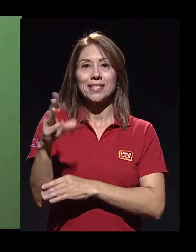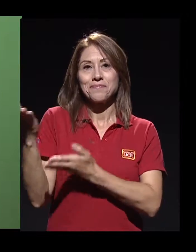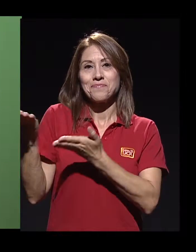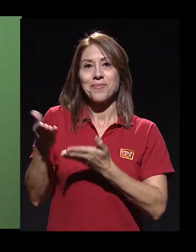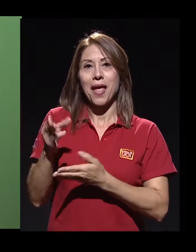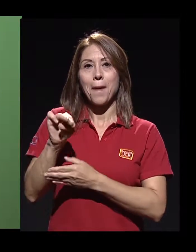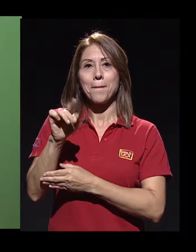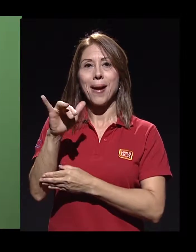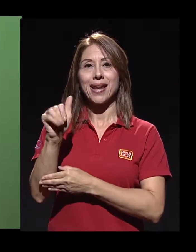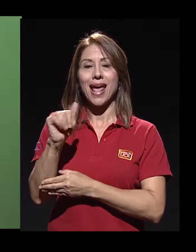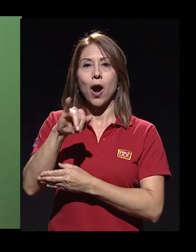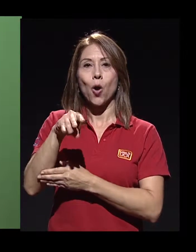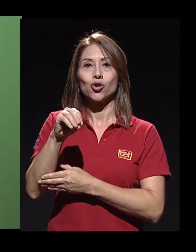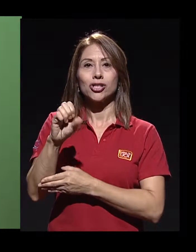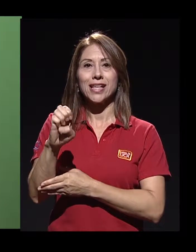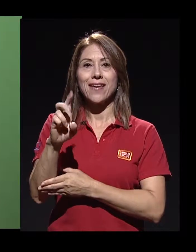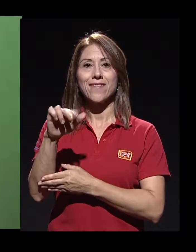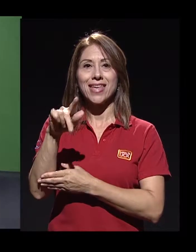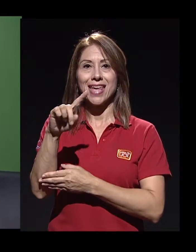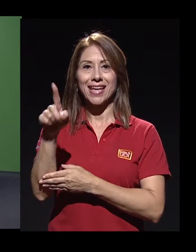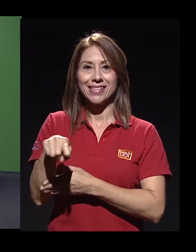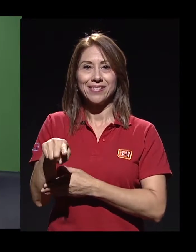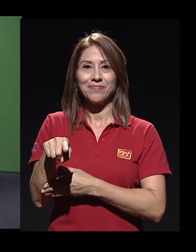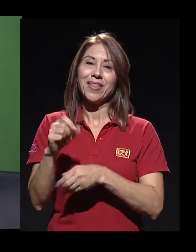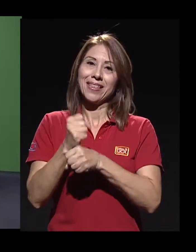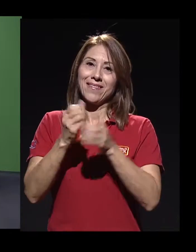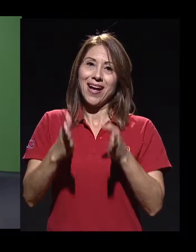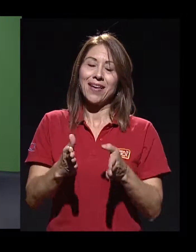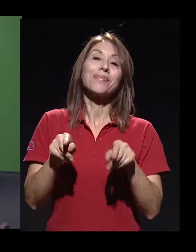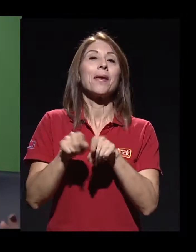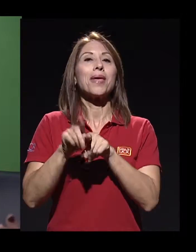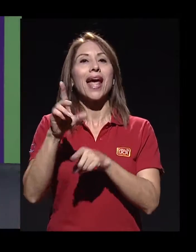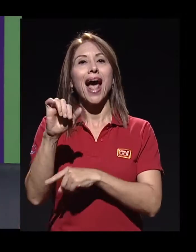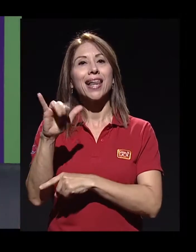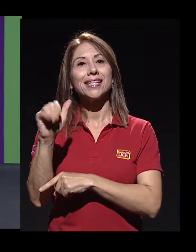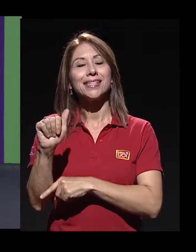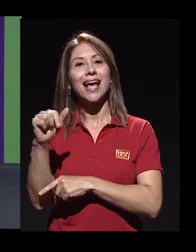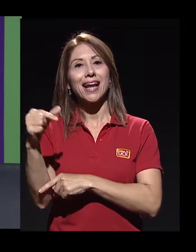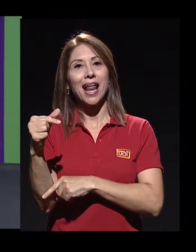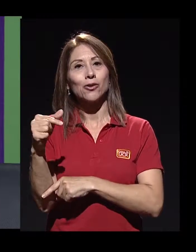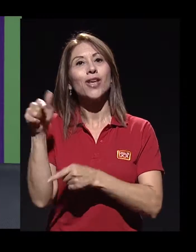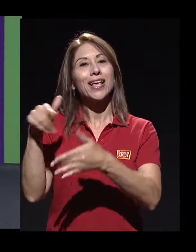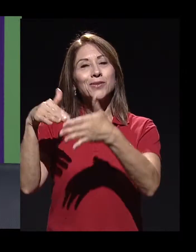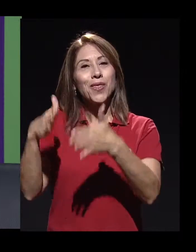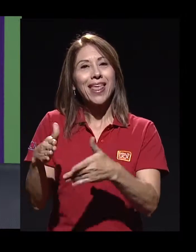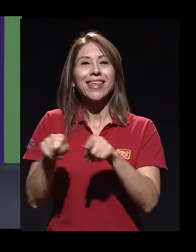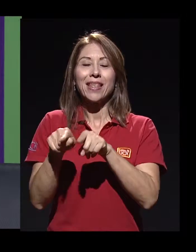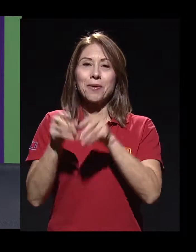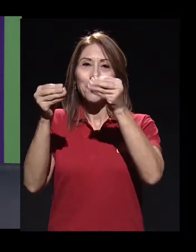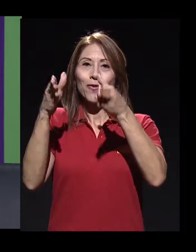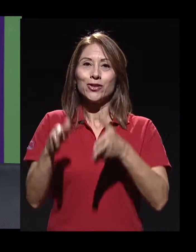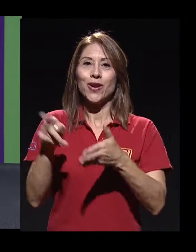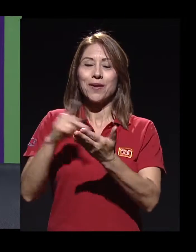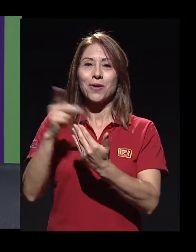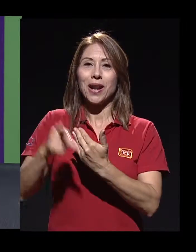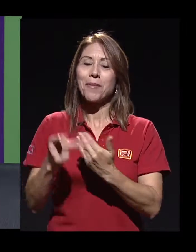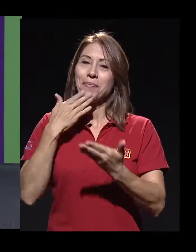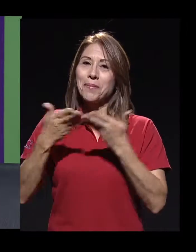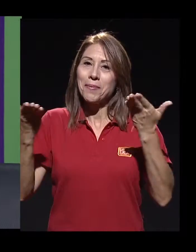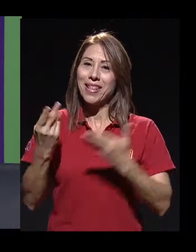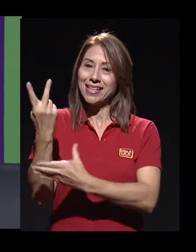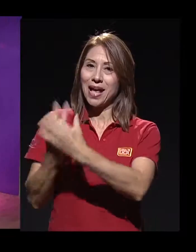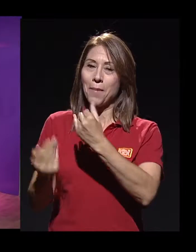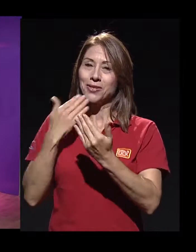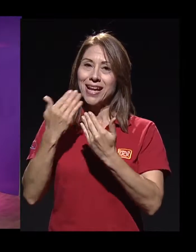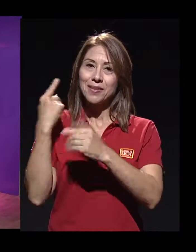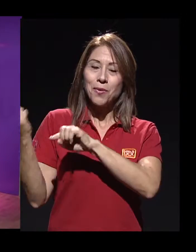este tema María José Víquez, funcionaria del PIAM y también doña Alicia Granados, quien es estudiante y también profesora en este programa. Bienvenidas